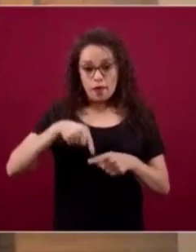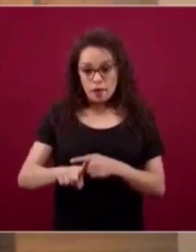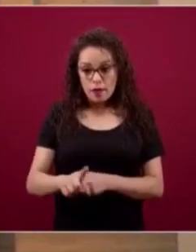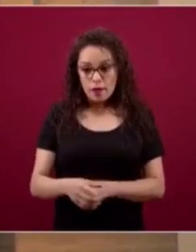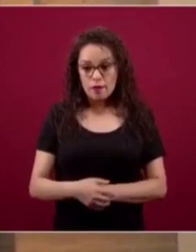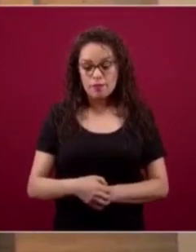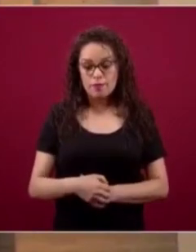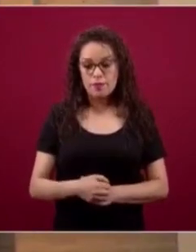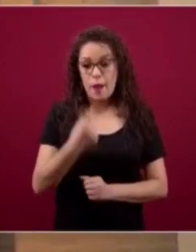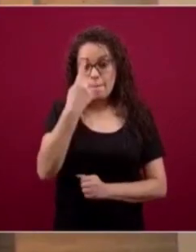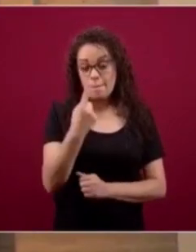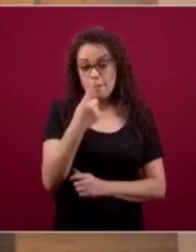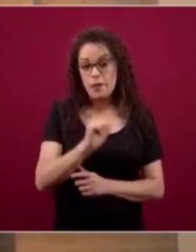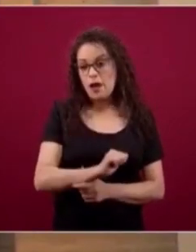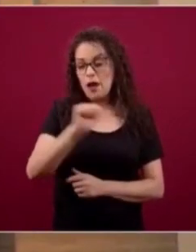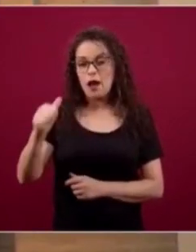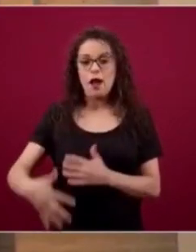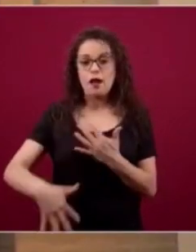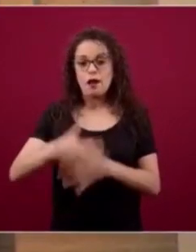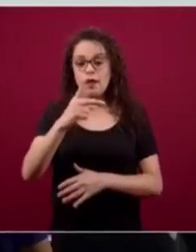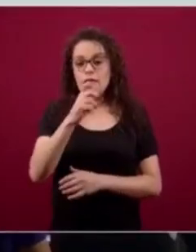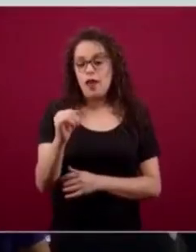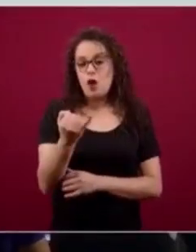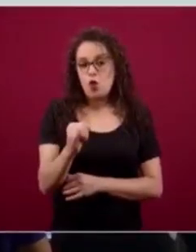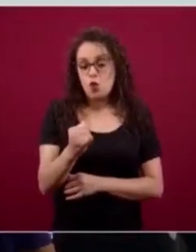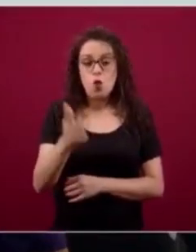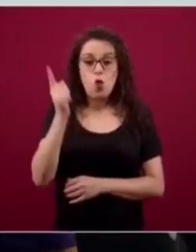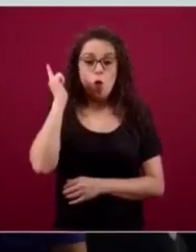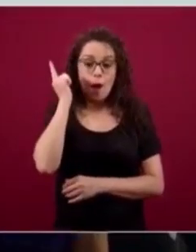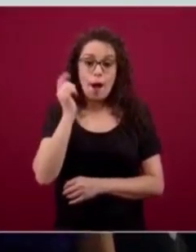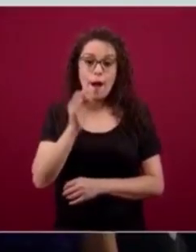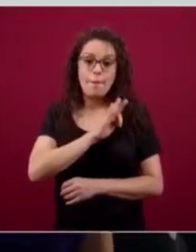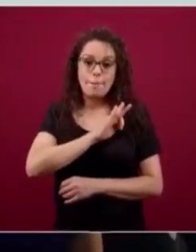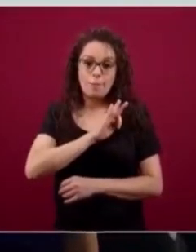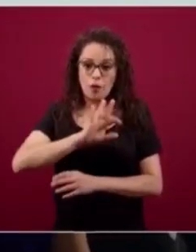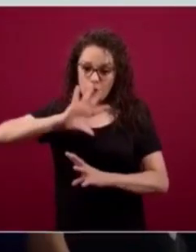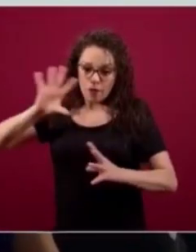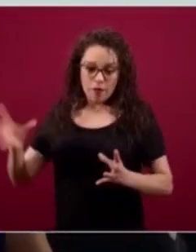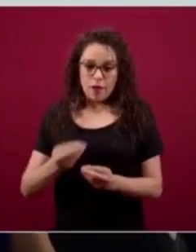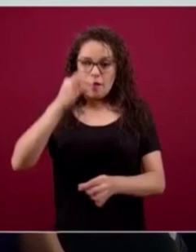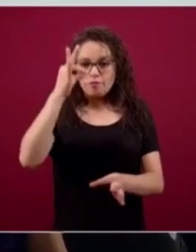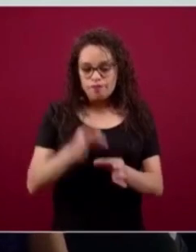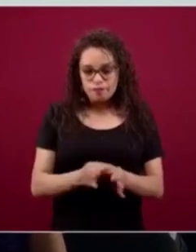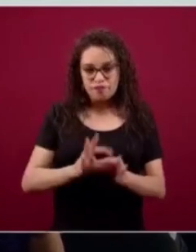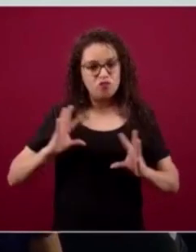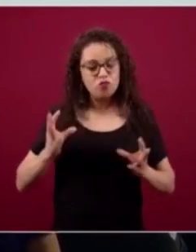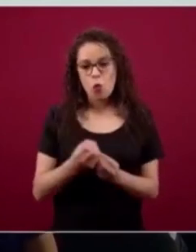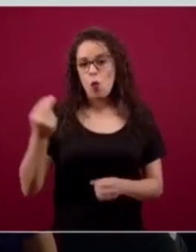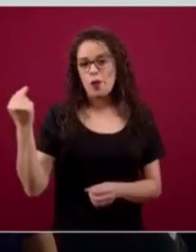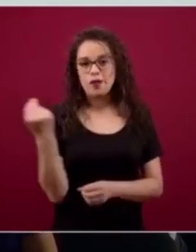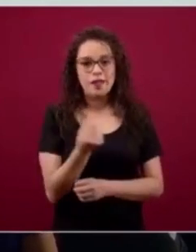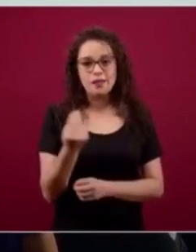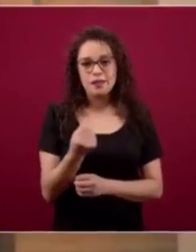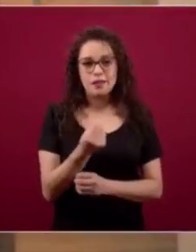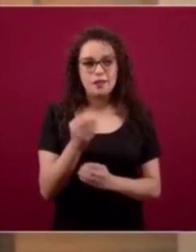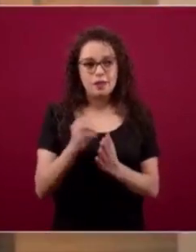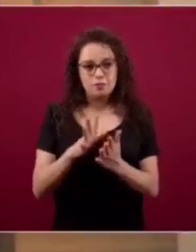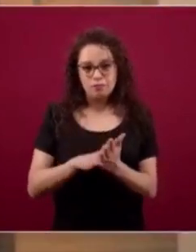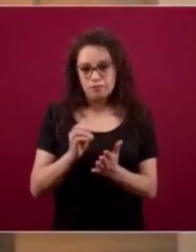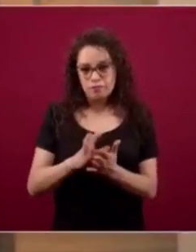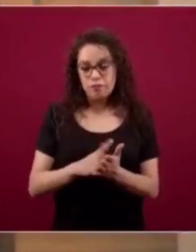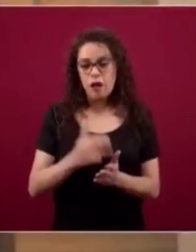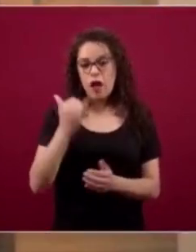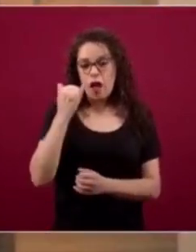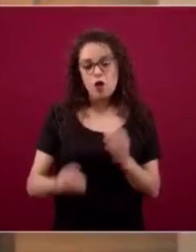termina el 15 de junio. Esperamos que podamos completar todo lo que necesitamos y desde luego están aprobados nuevos